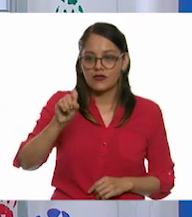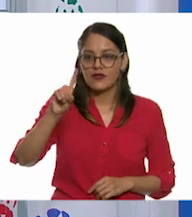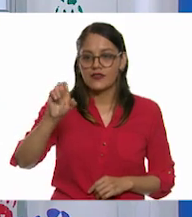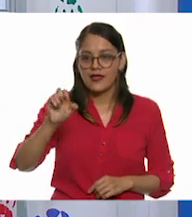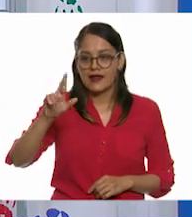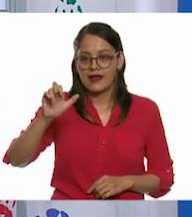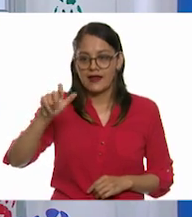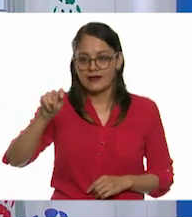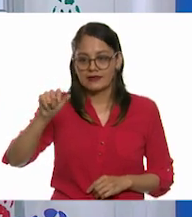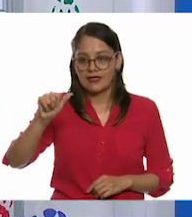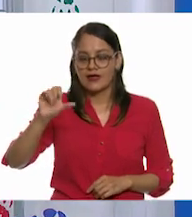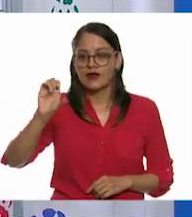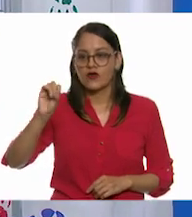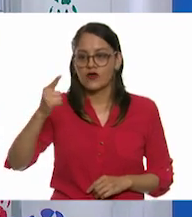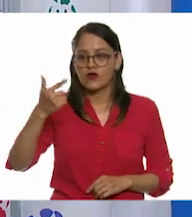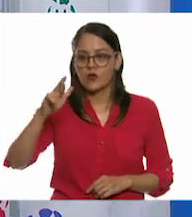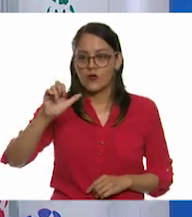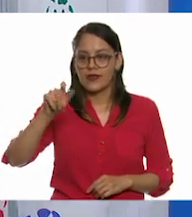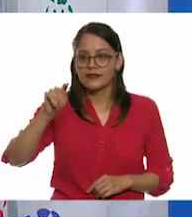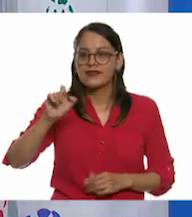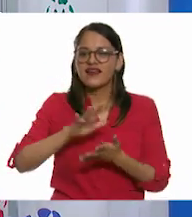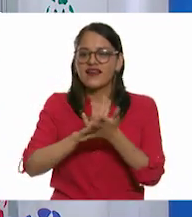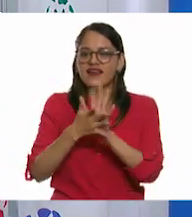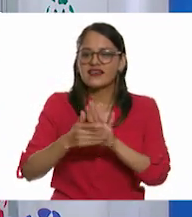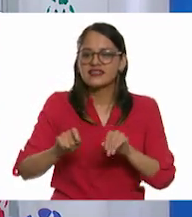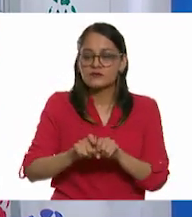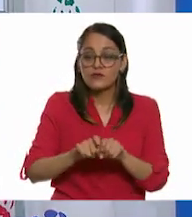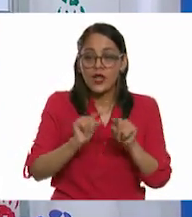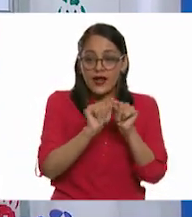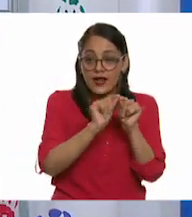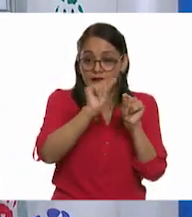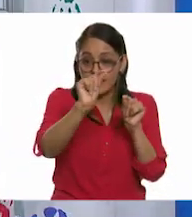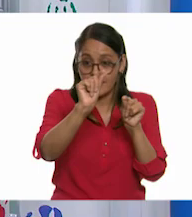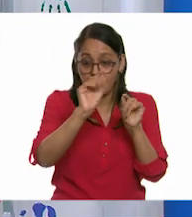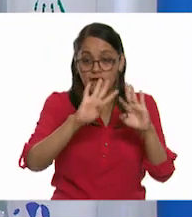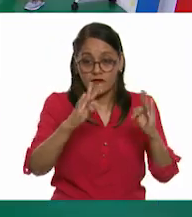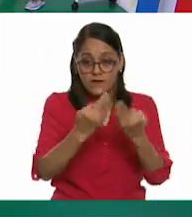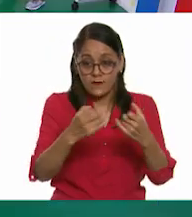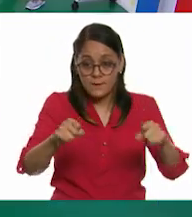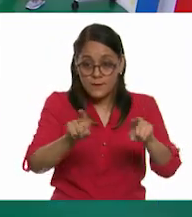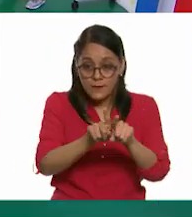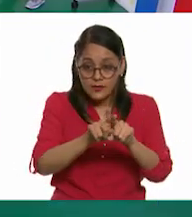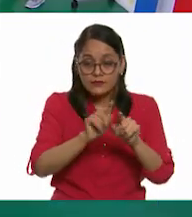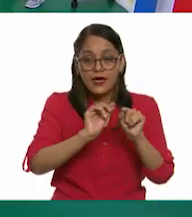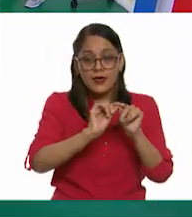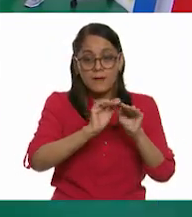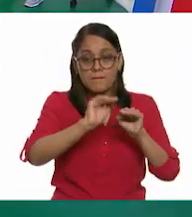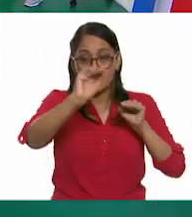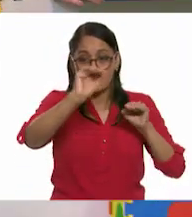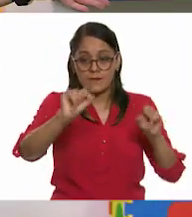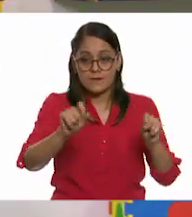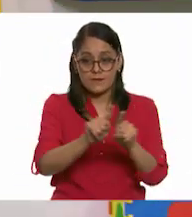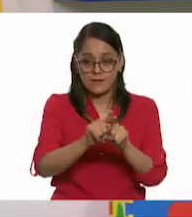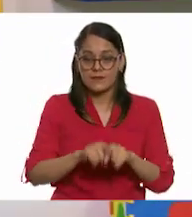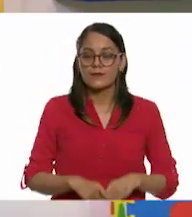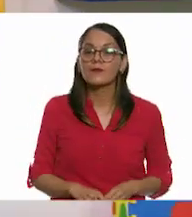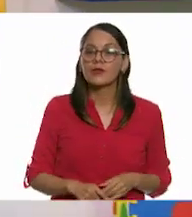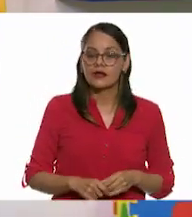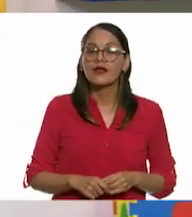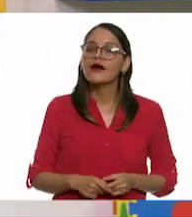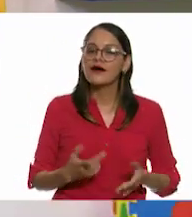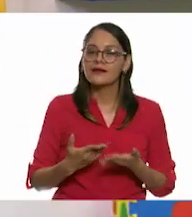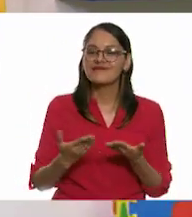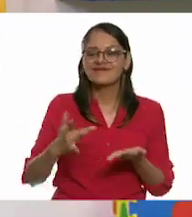tiene la misma forma y el mismo tamaño. Muy bien. Sí. Perfecto. Muy bien. Pues, maestro Lalo, Rita, les